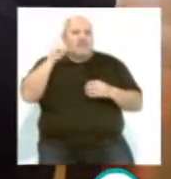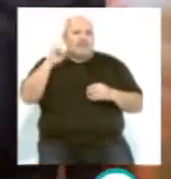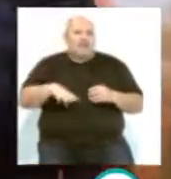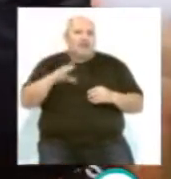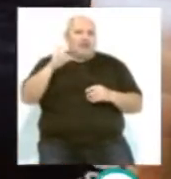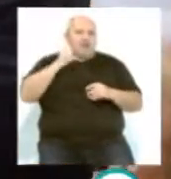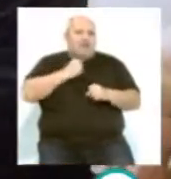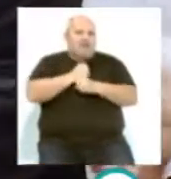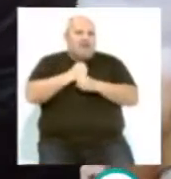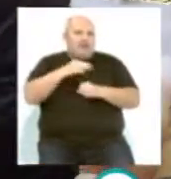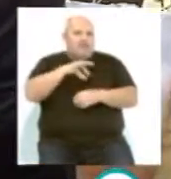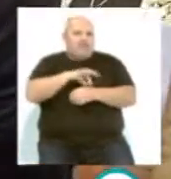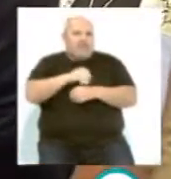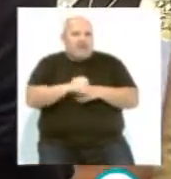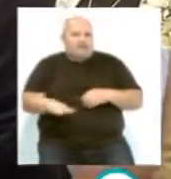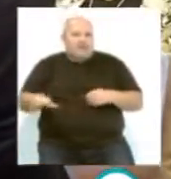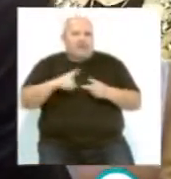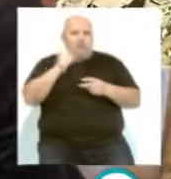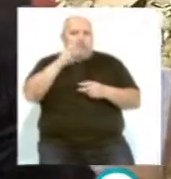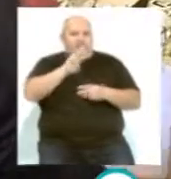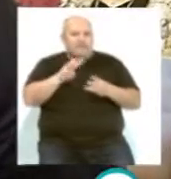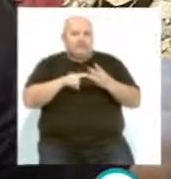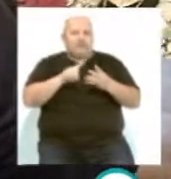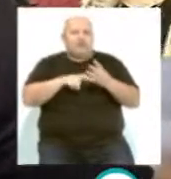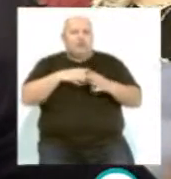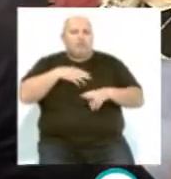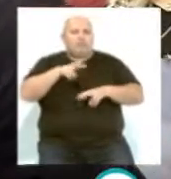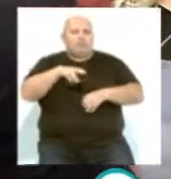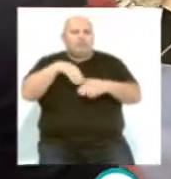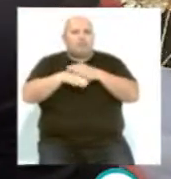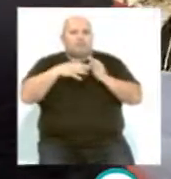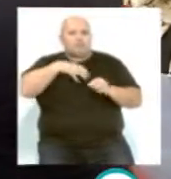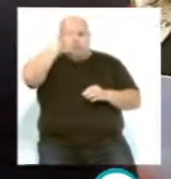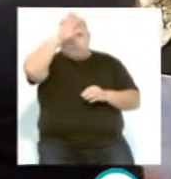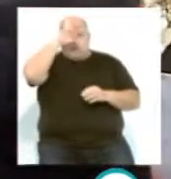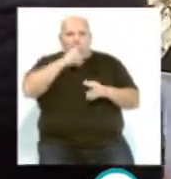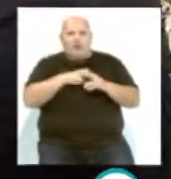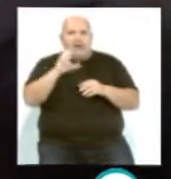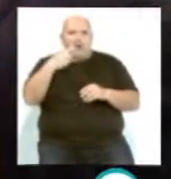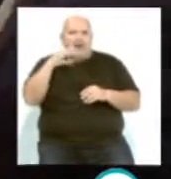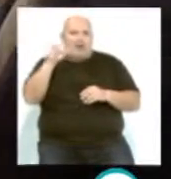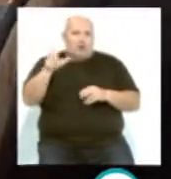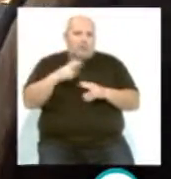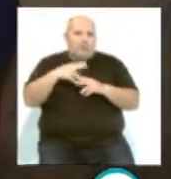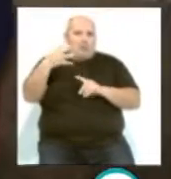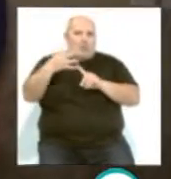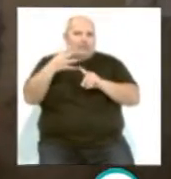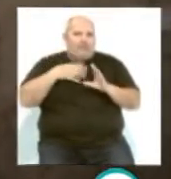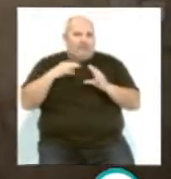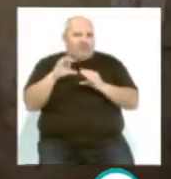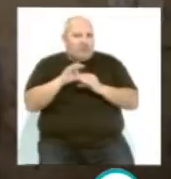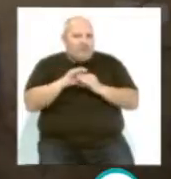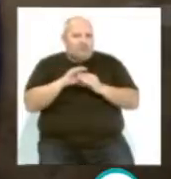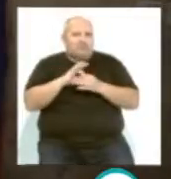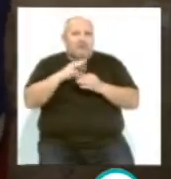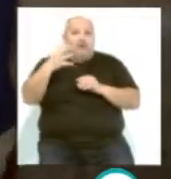pediatra Carmen Fidalgo como número 3 y el explorador del subsuelo gaditano Eugenio Belgrano como número 4. La número